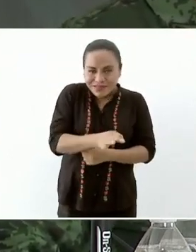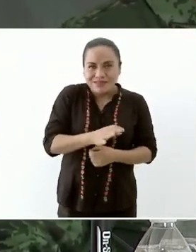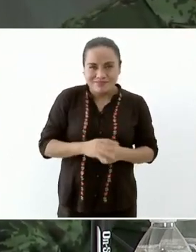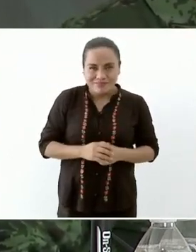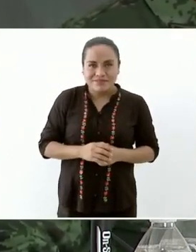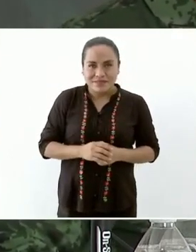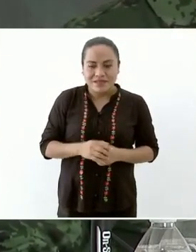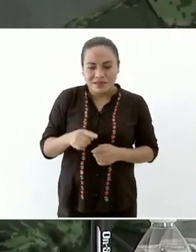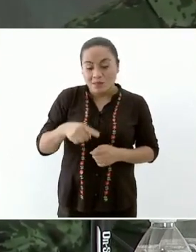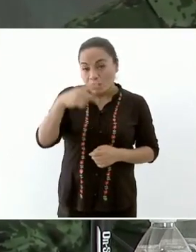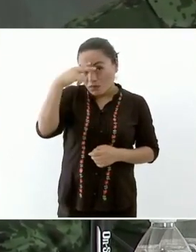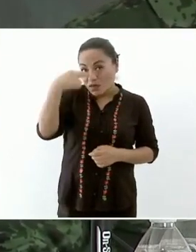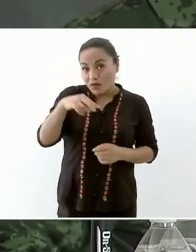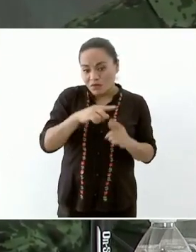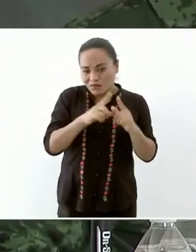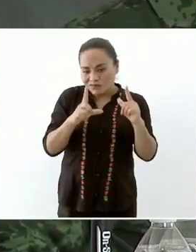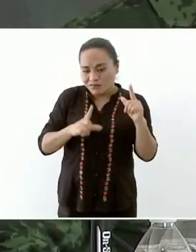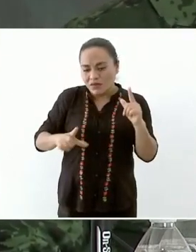hacer su casa